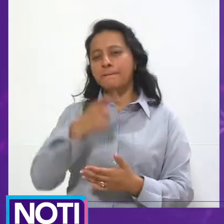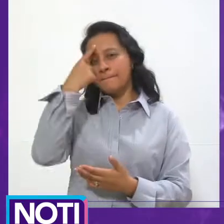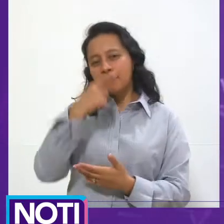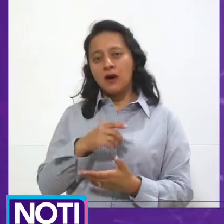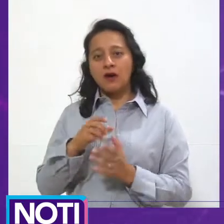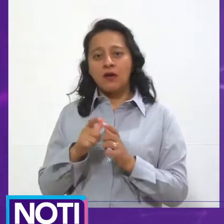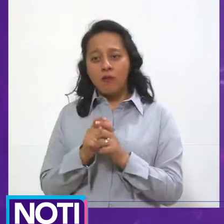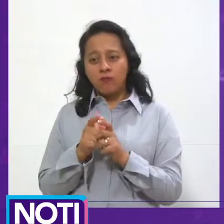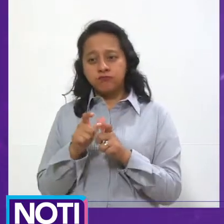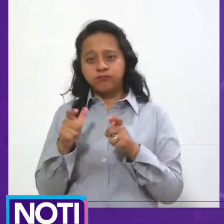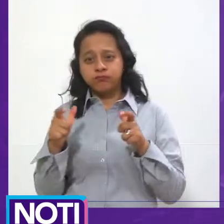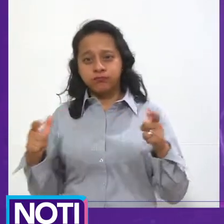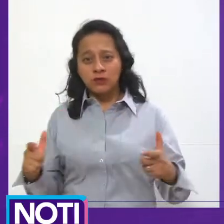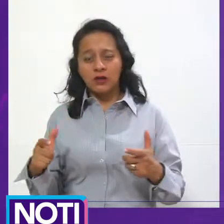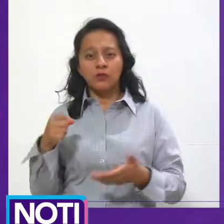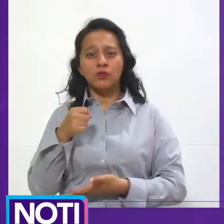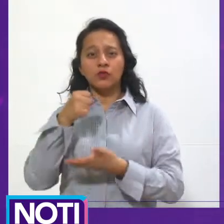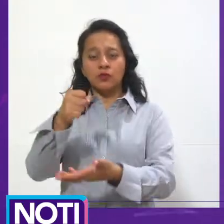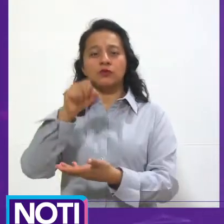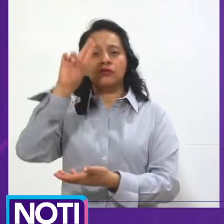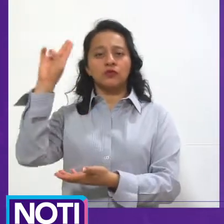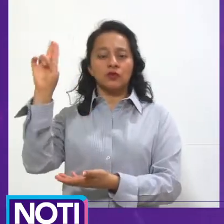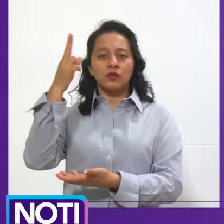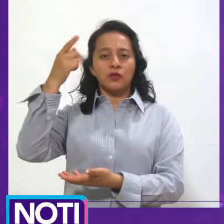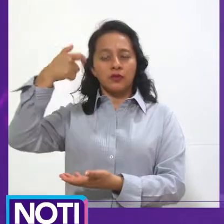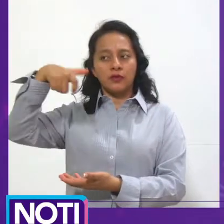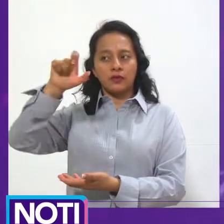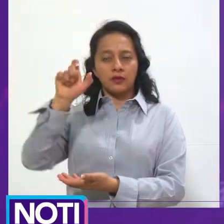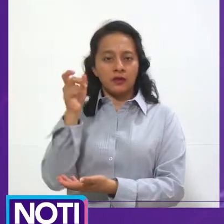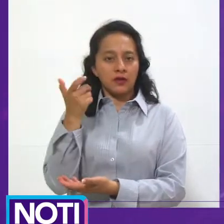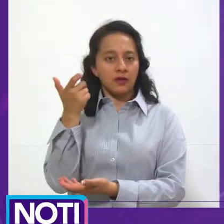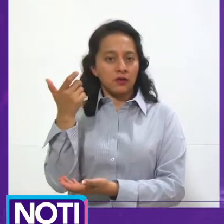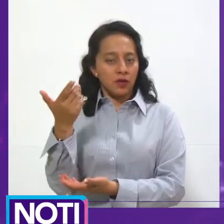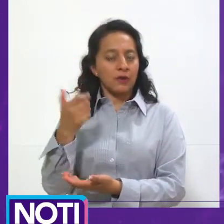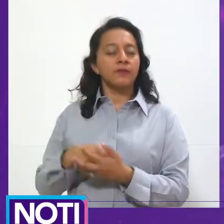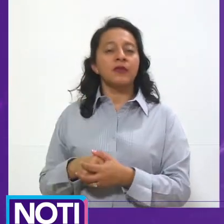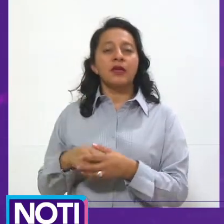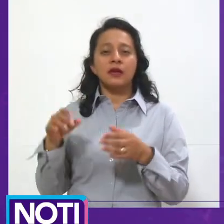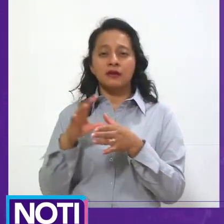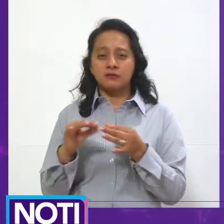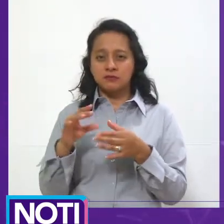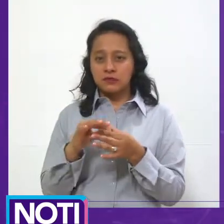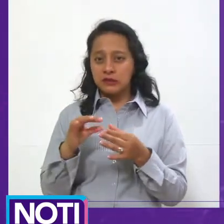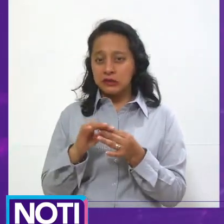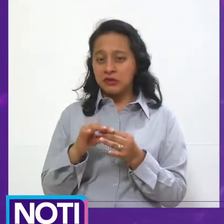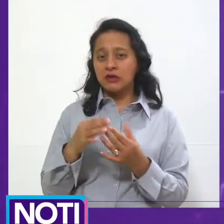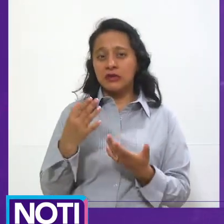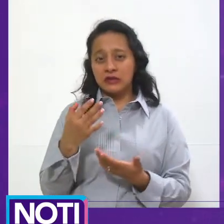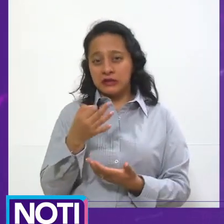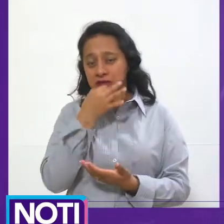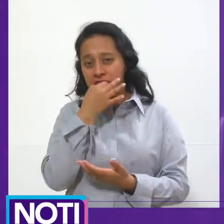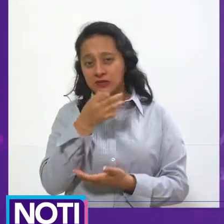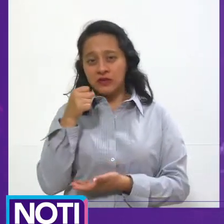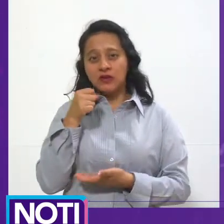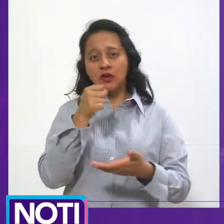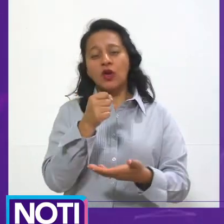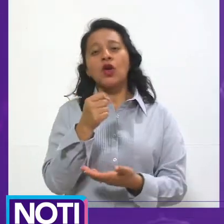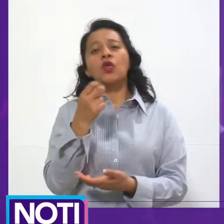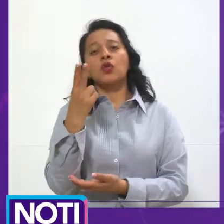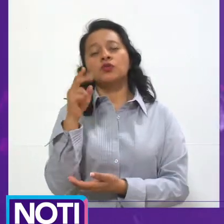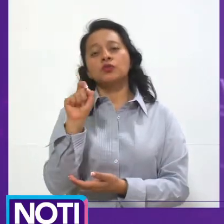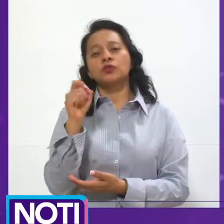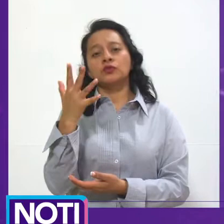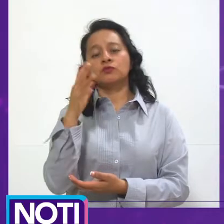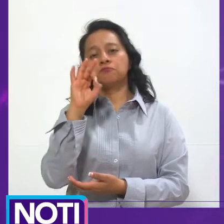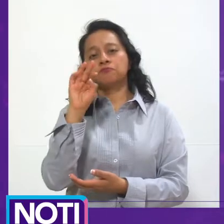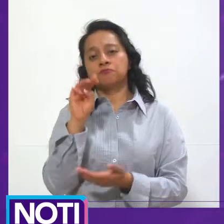presupuesto para la Universidad Autónoma de Querétaro, señalándose en ambos casos un recurso extra de 2.5 millones de pesos con